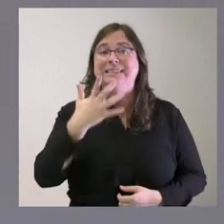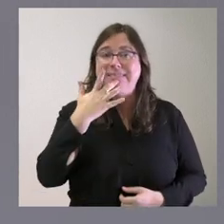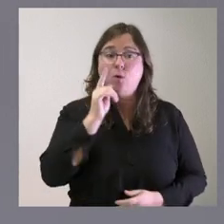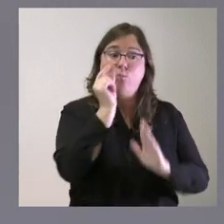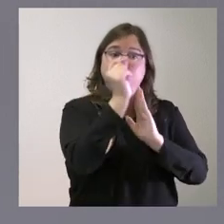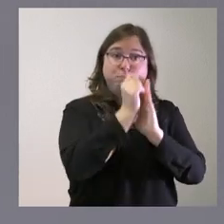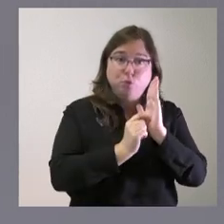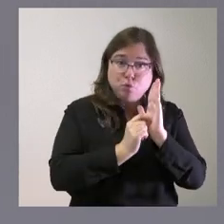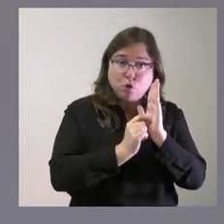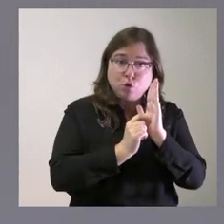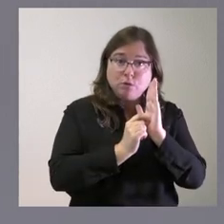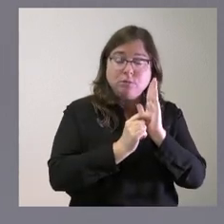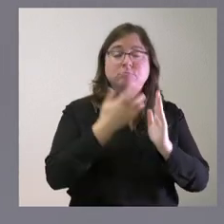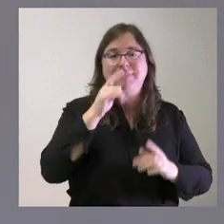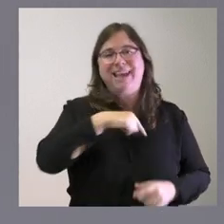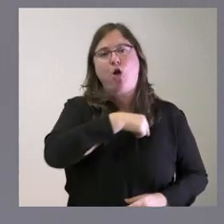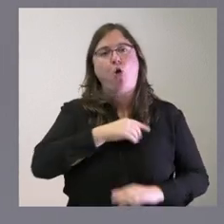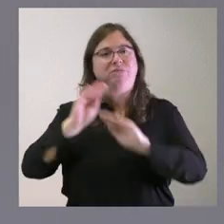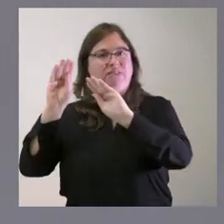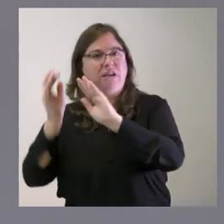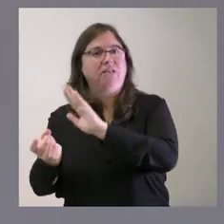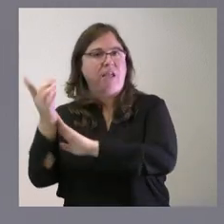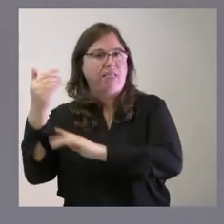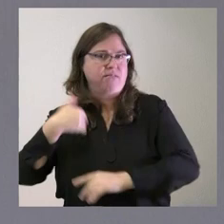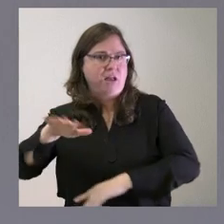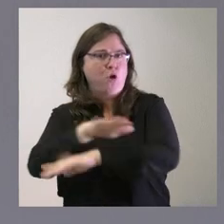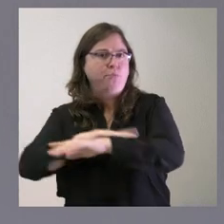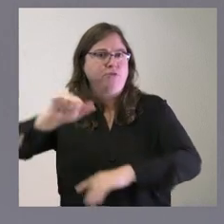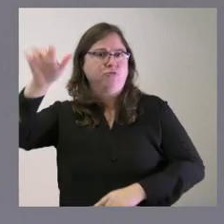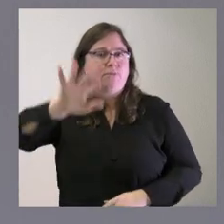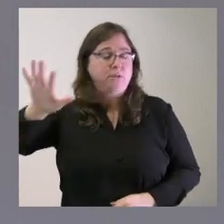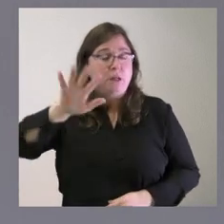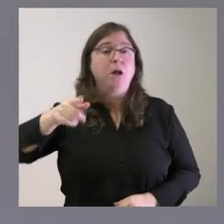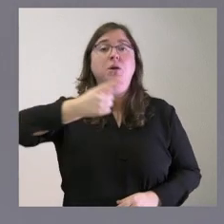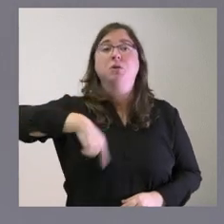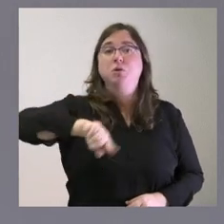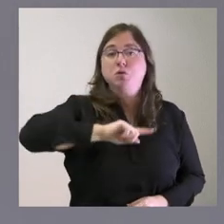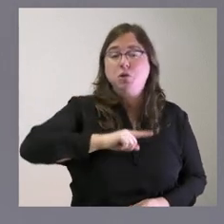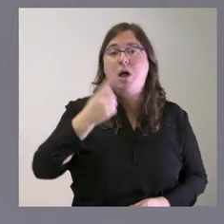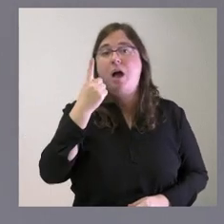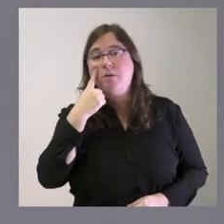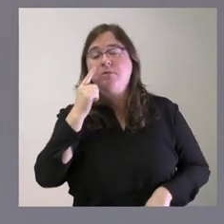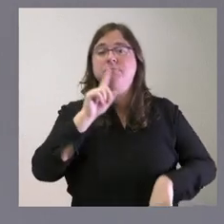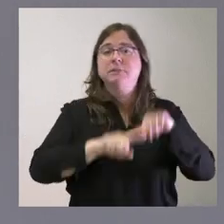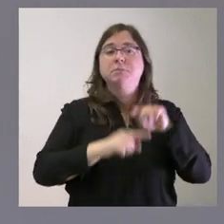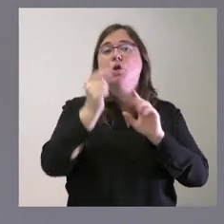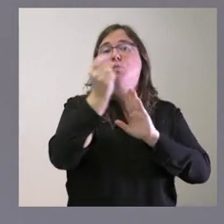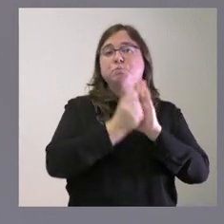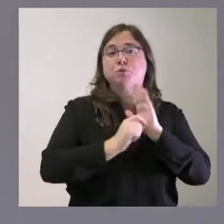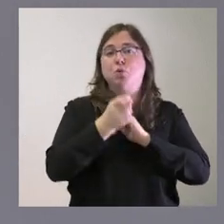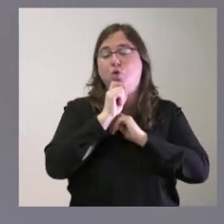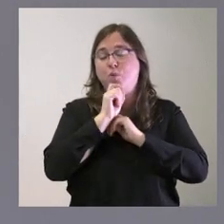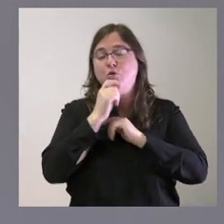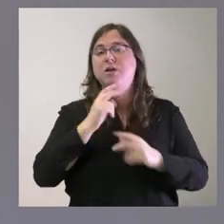puntuación y una nota es esa comisión que se creó y nosotros valoraremos finalmente en función de cómo se determina esa puntuación nuestra